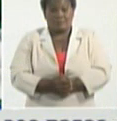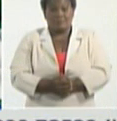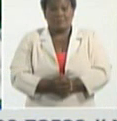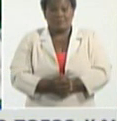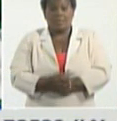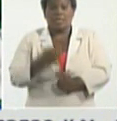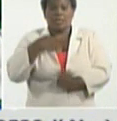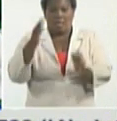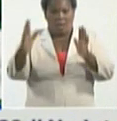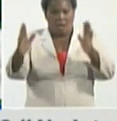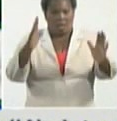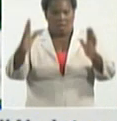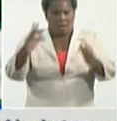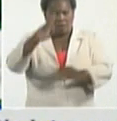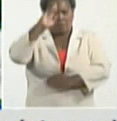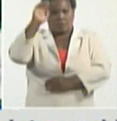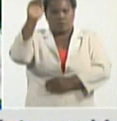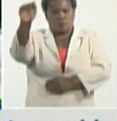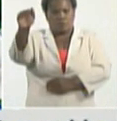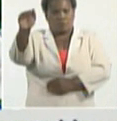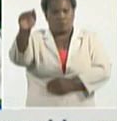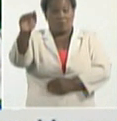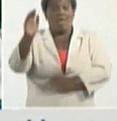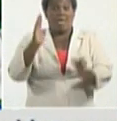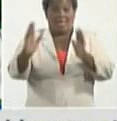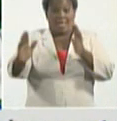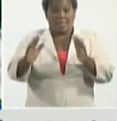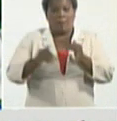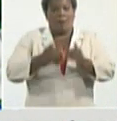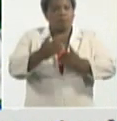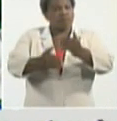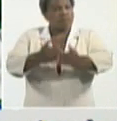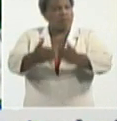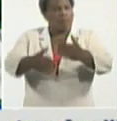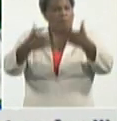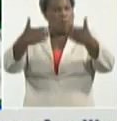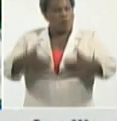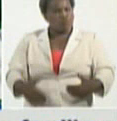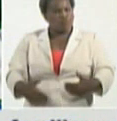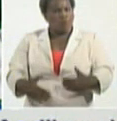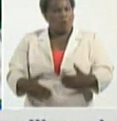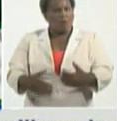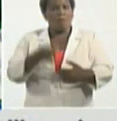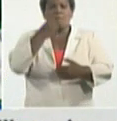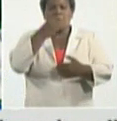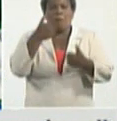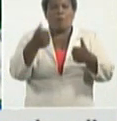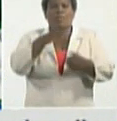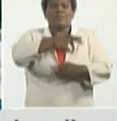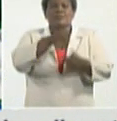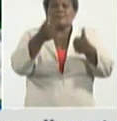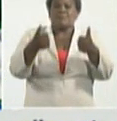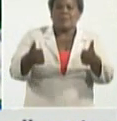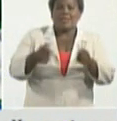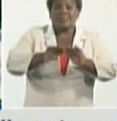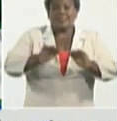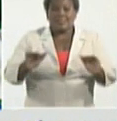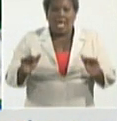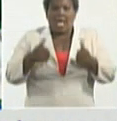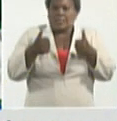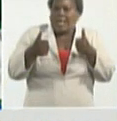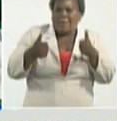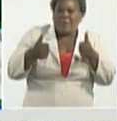periodo de ingreso, un periodo de evolución para que realmente se puedan dar cómo recuperarlos.